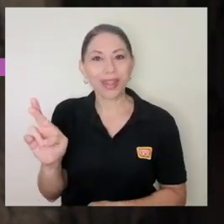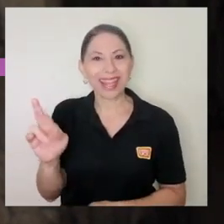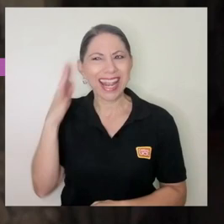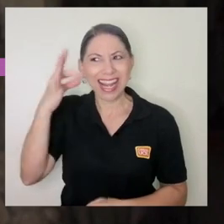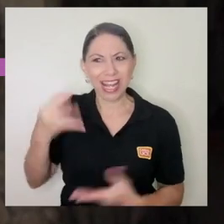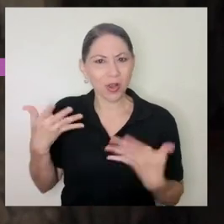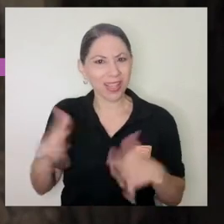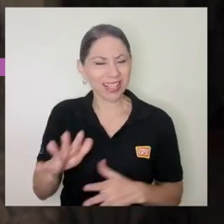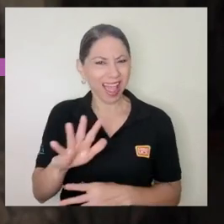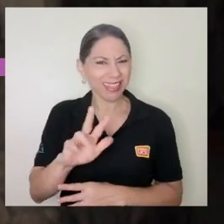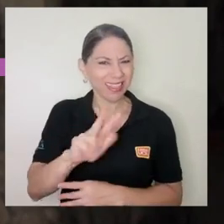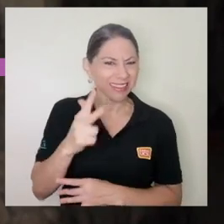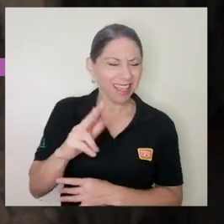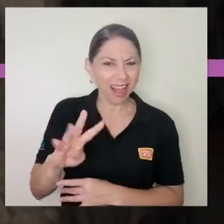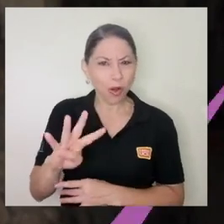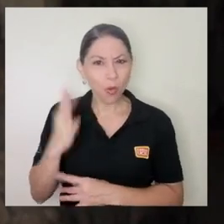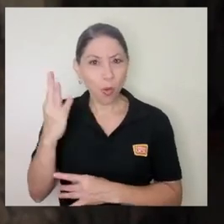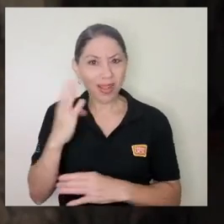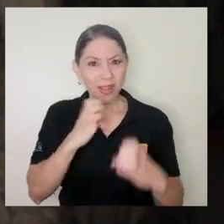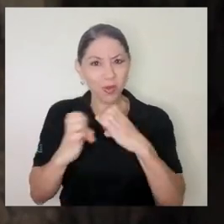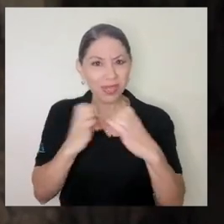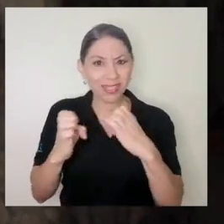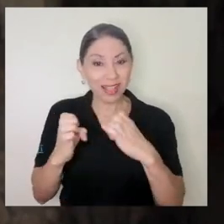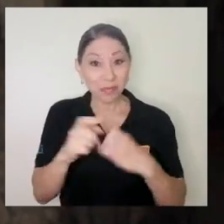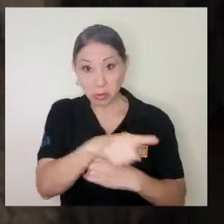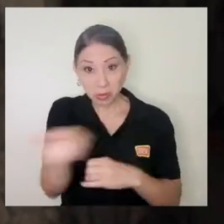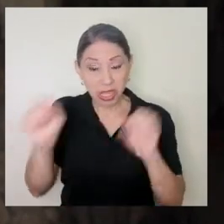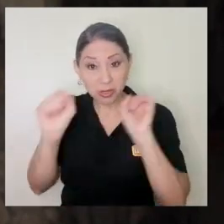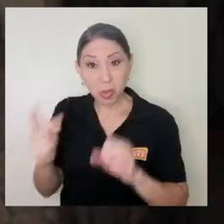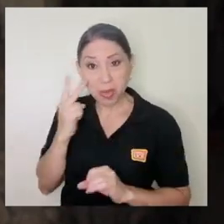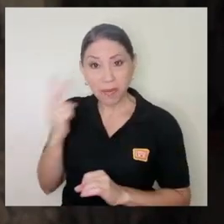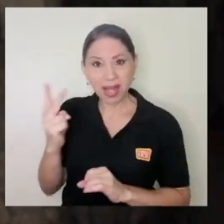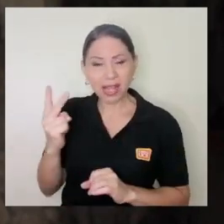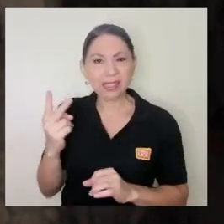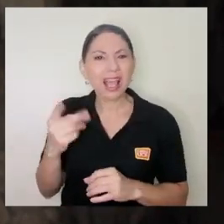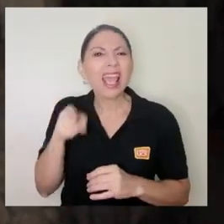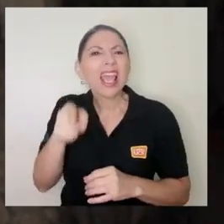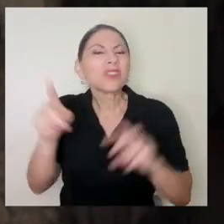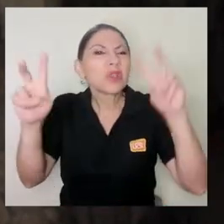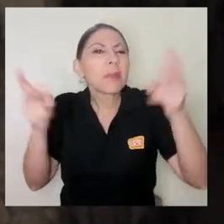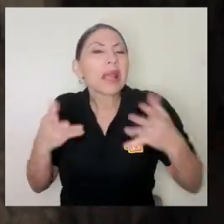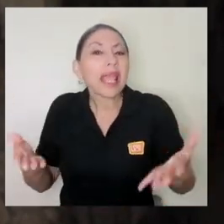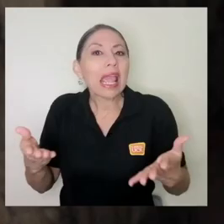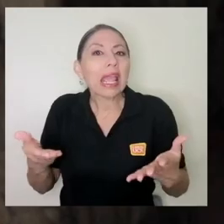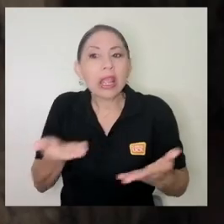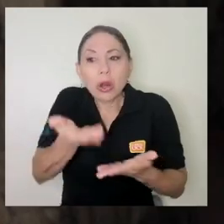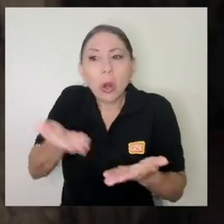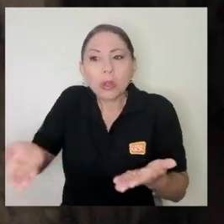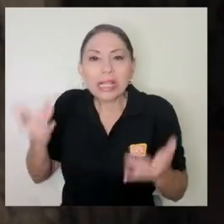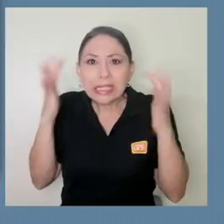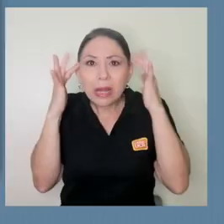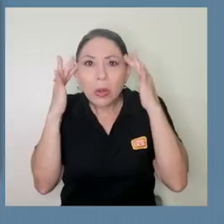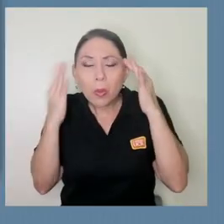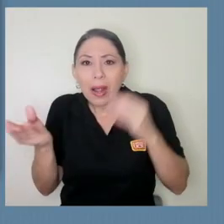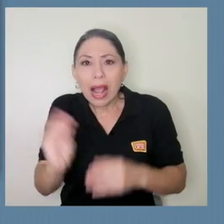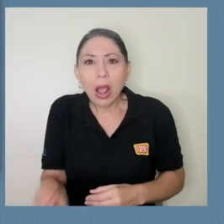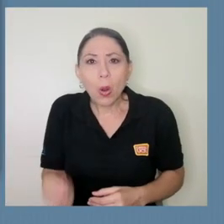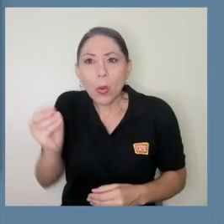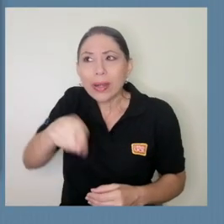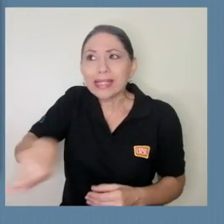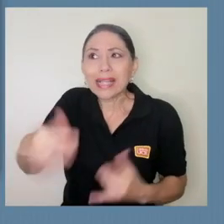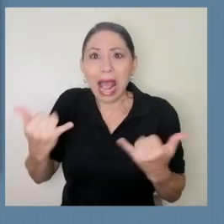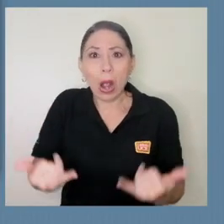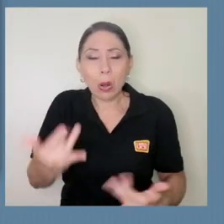por la tercera o cuarta encuesta que sería muy interesante que la consulten sobre las cosas que le preocupan a las personas adolescentes y jóvenes en la epidemia y